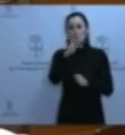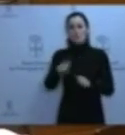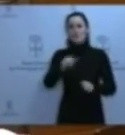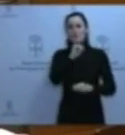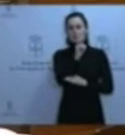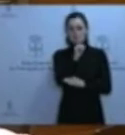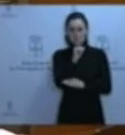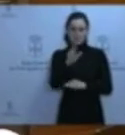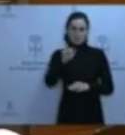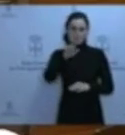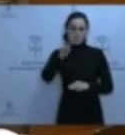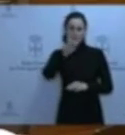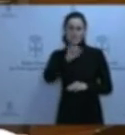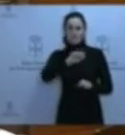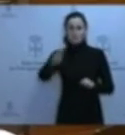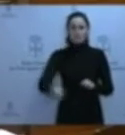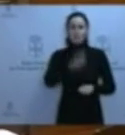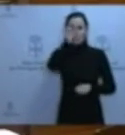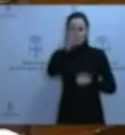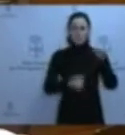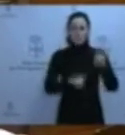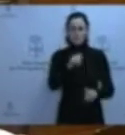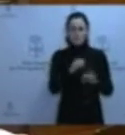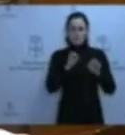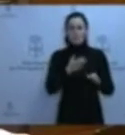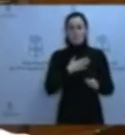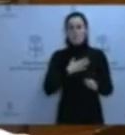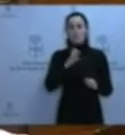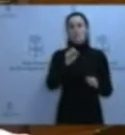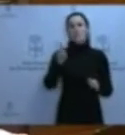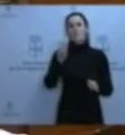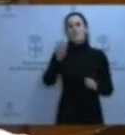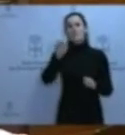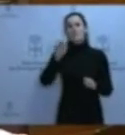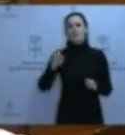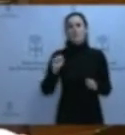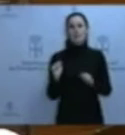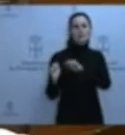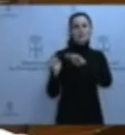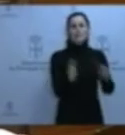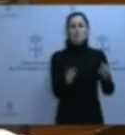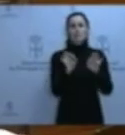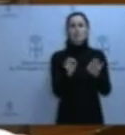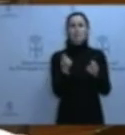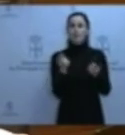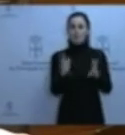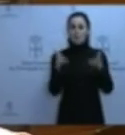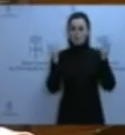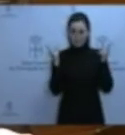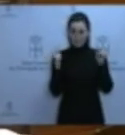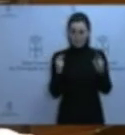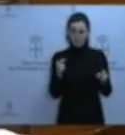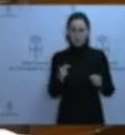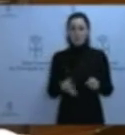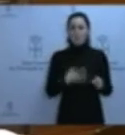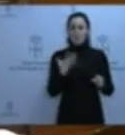millón de euros en diversos centros educativos de las cuencas mineras. En mi consejo, en Corbera, por ejemplo, nos encontramos con que con el dinero robado se